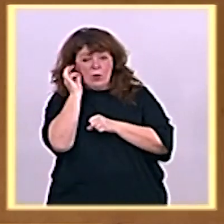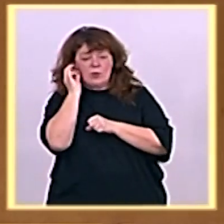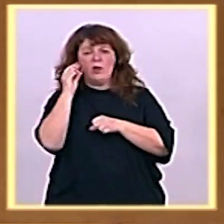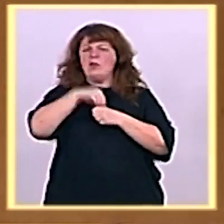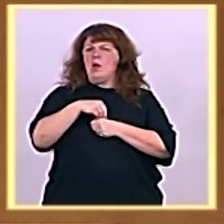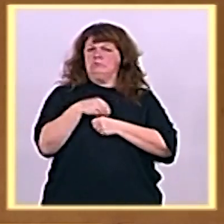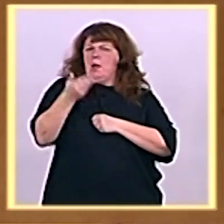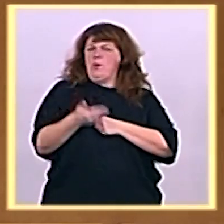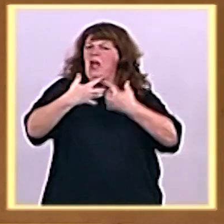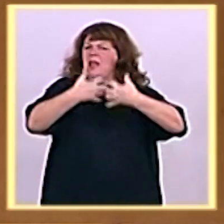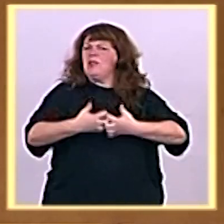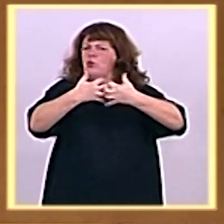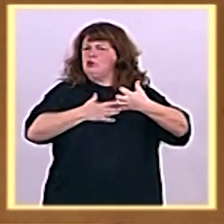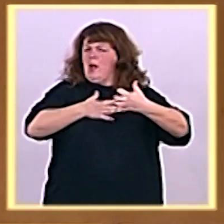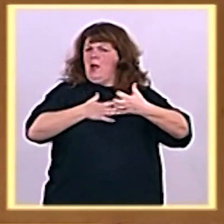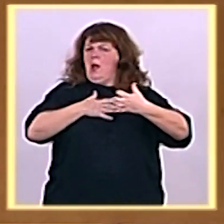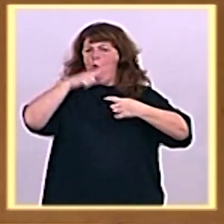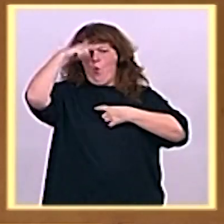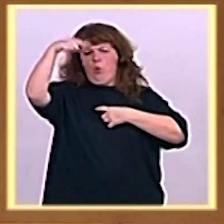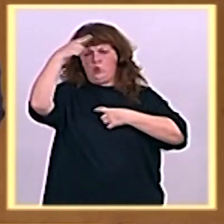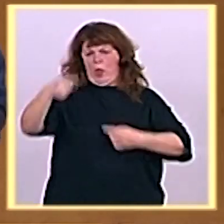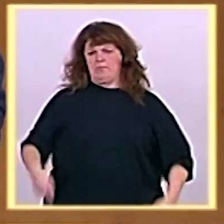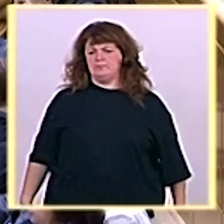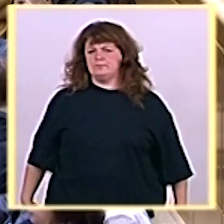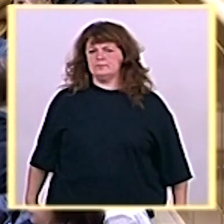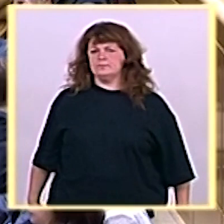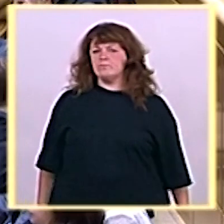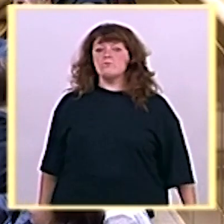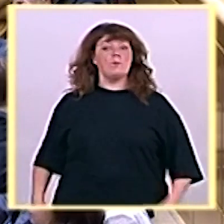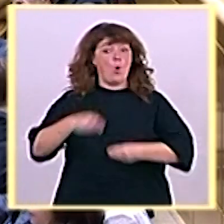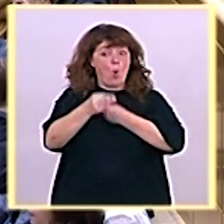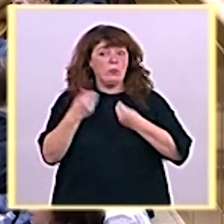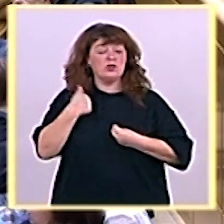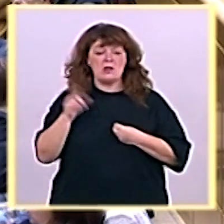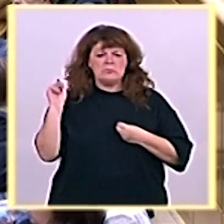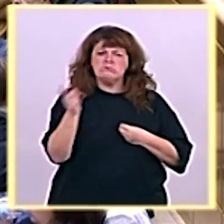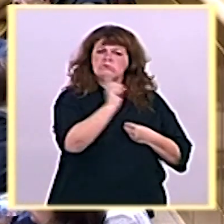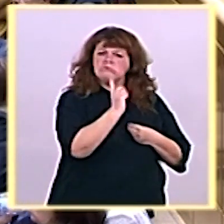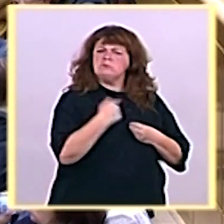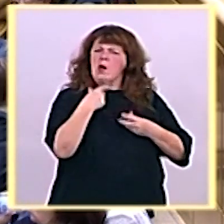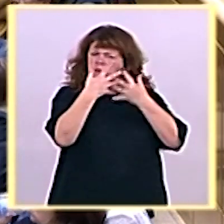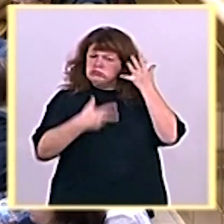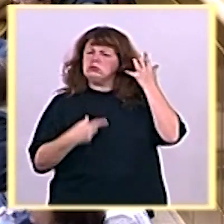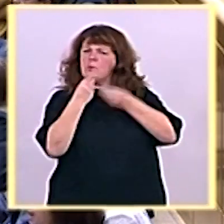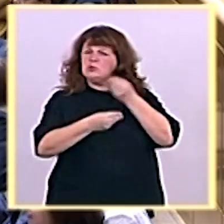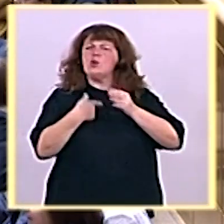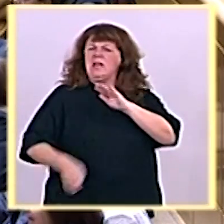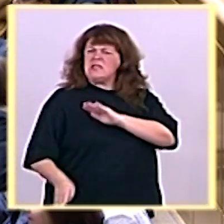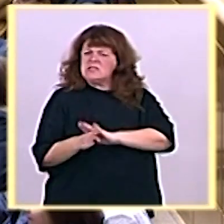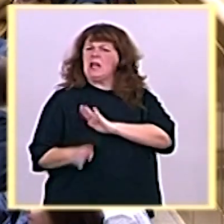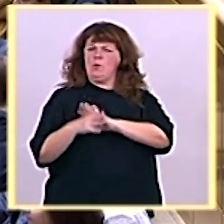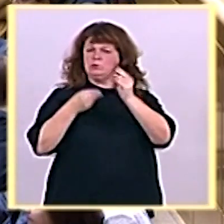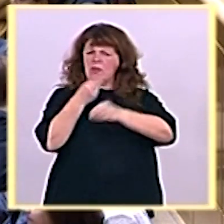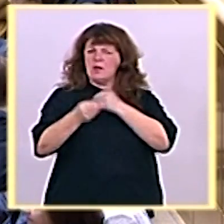Lo hemos hecho y lo vamos a seguir haciendo, señorías. Quiero que los españoles y españolas sepan que nuestra lucha por mejorar las